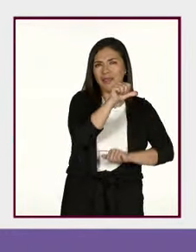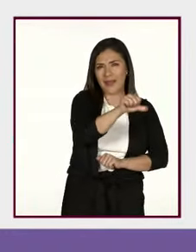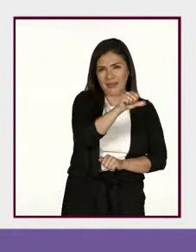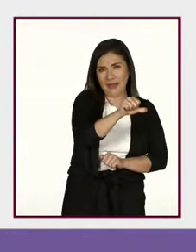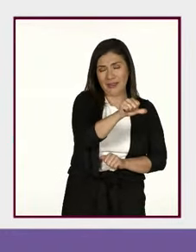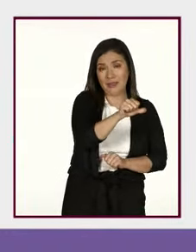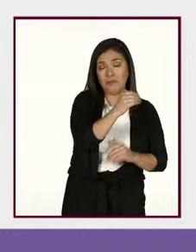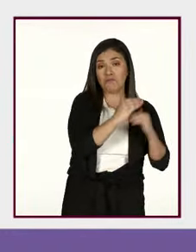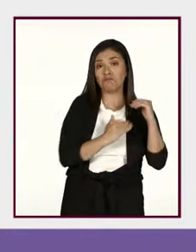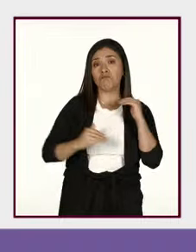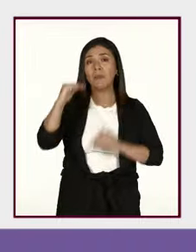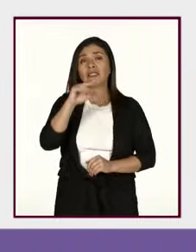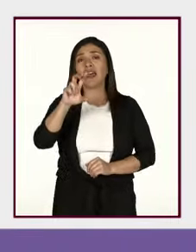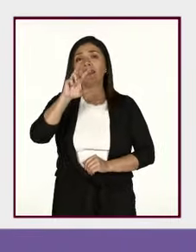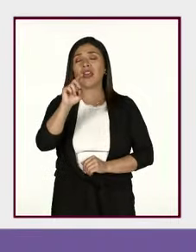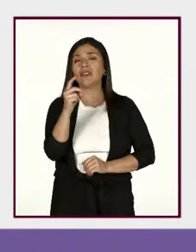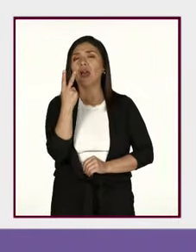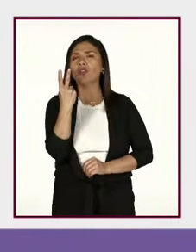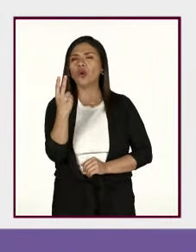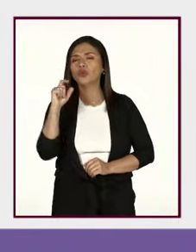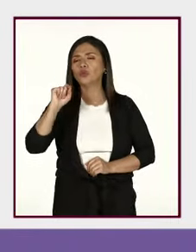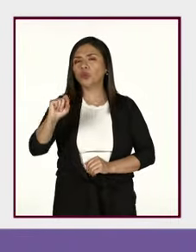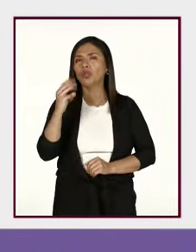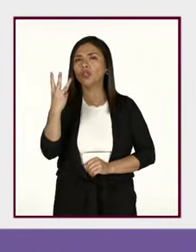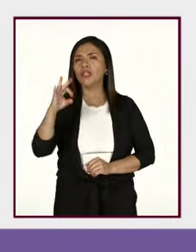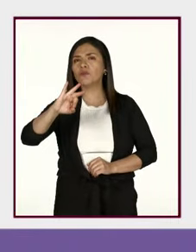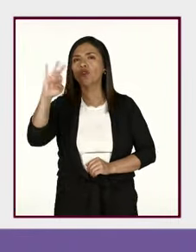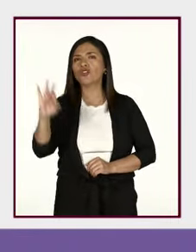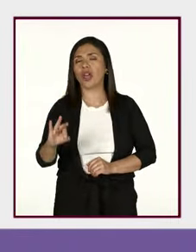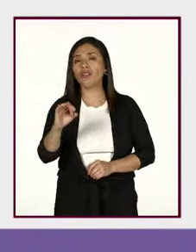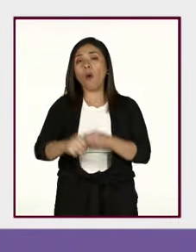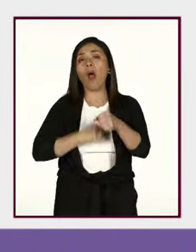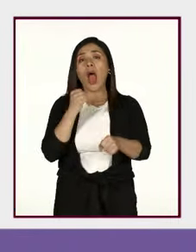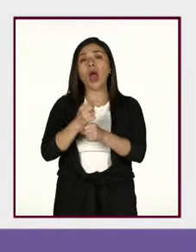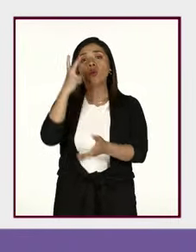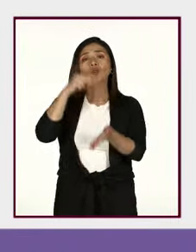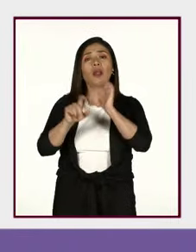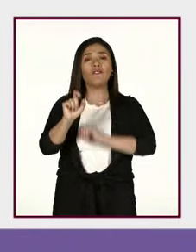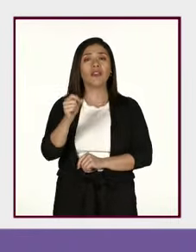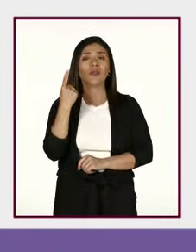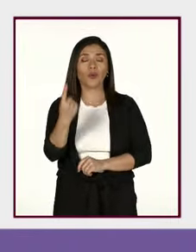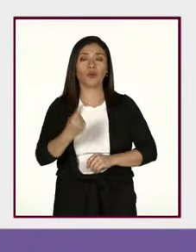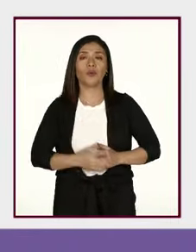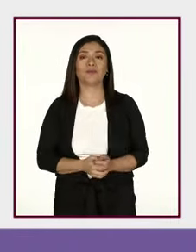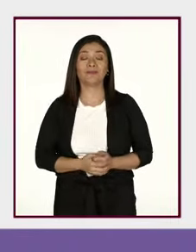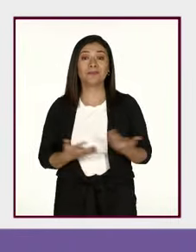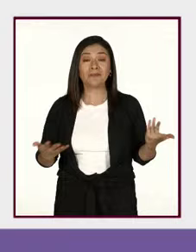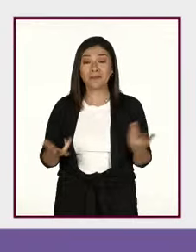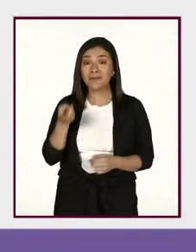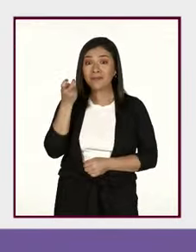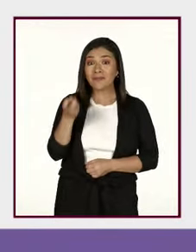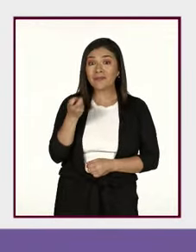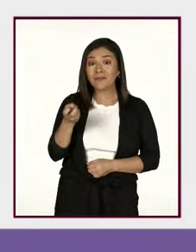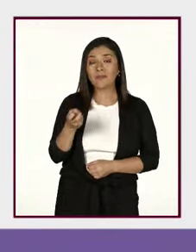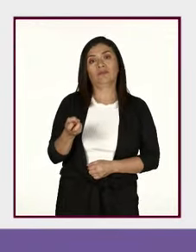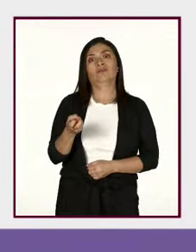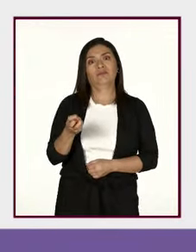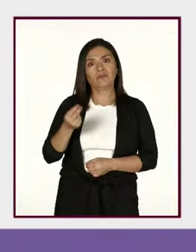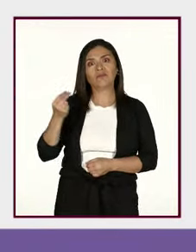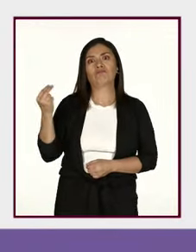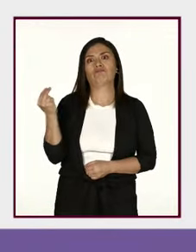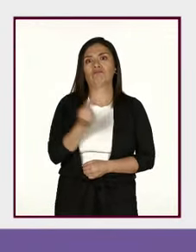al 32.3% en el 2021. Eso amerita